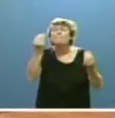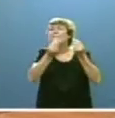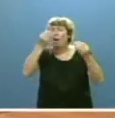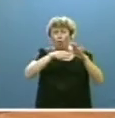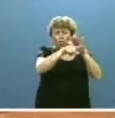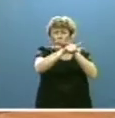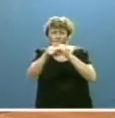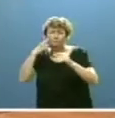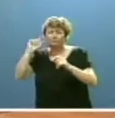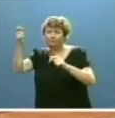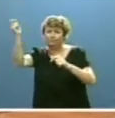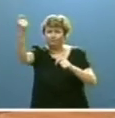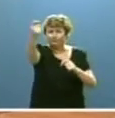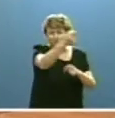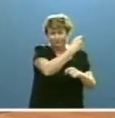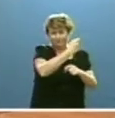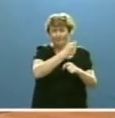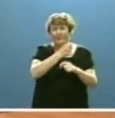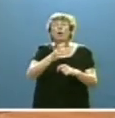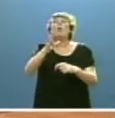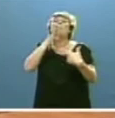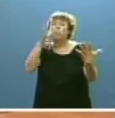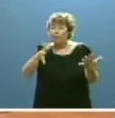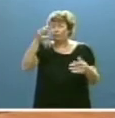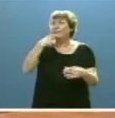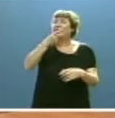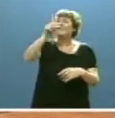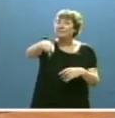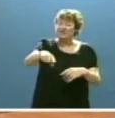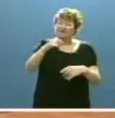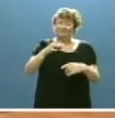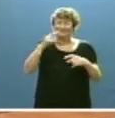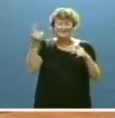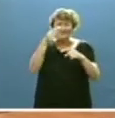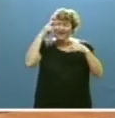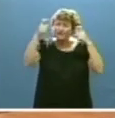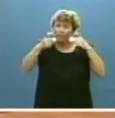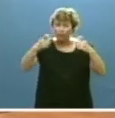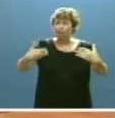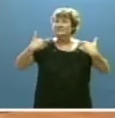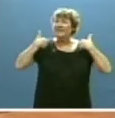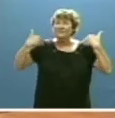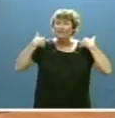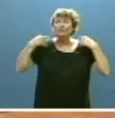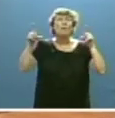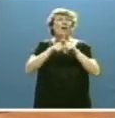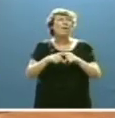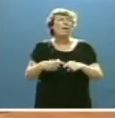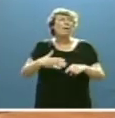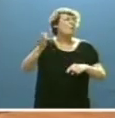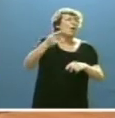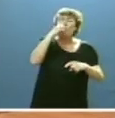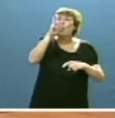se puedan estar logrando. Por eso hay que decir también que aquellos esfuerzos y sacrificios no han sido baldíos,